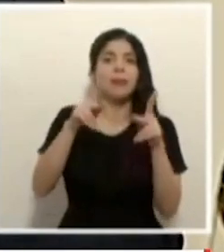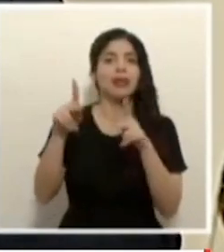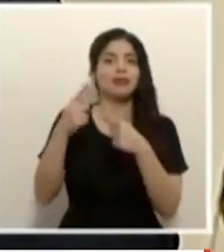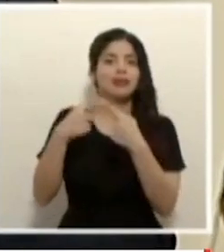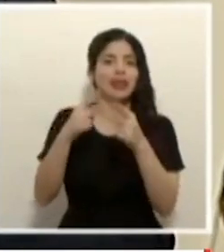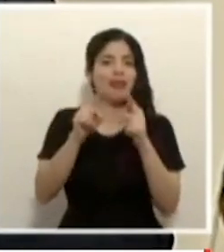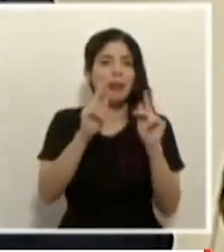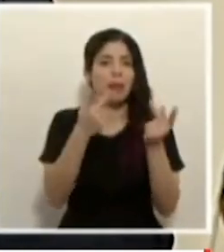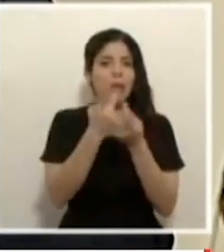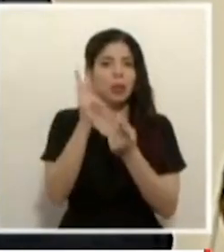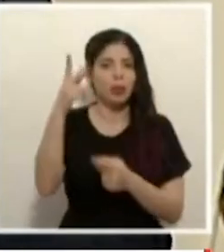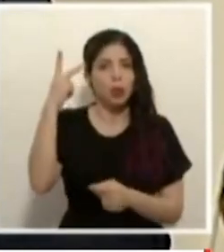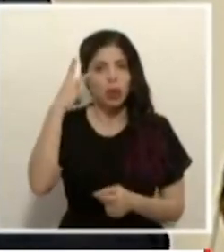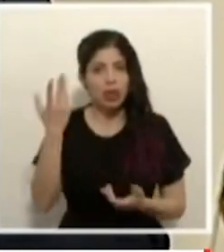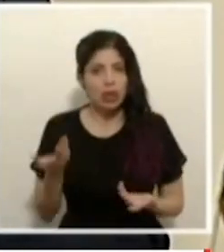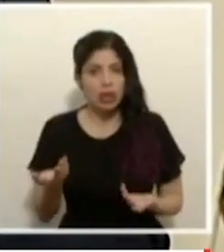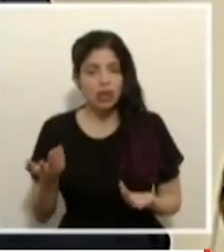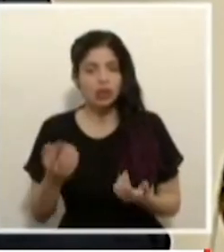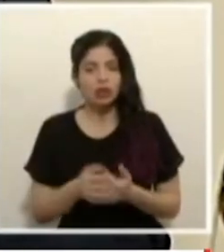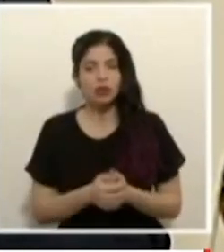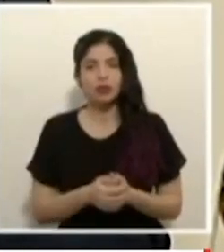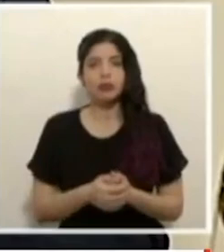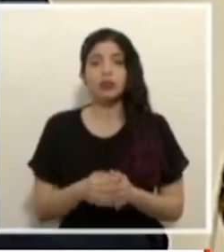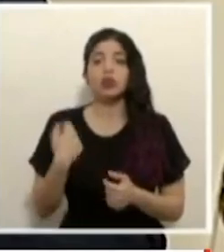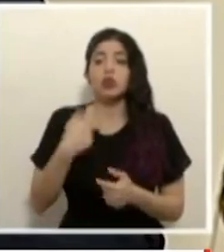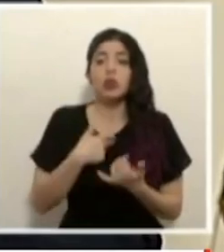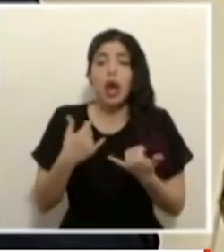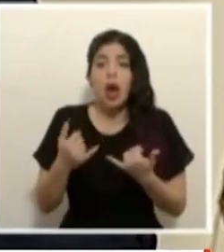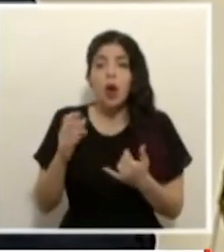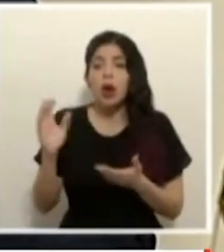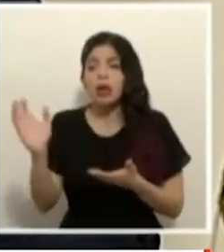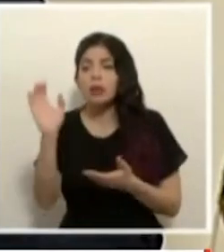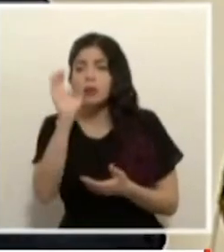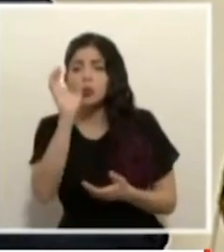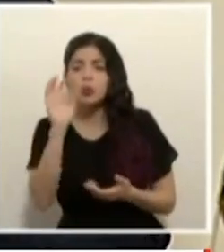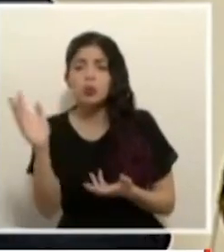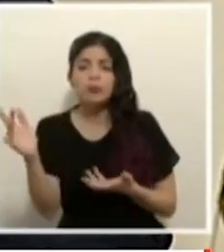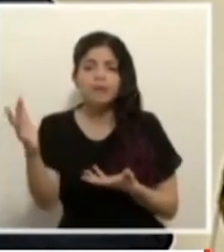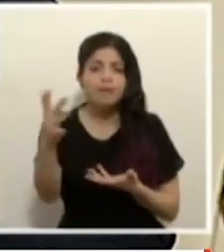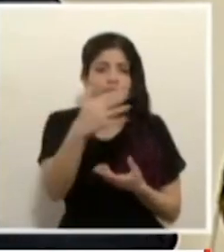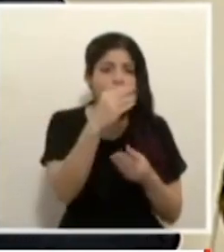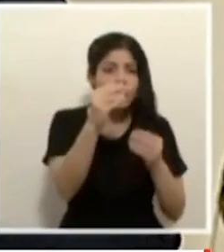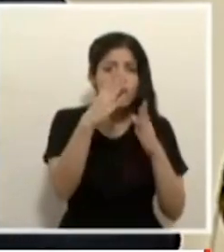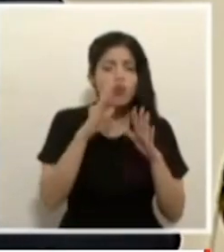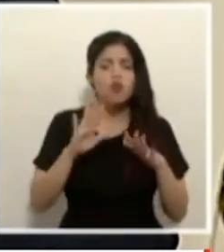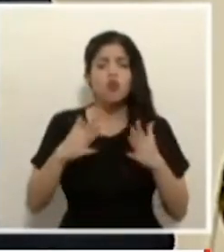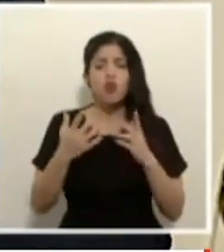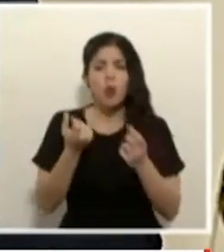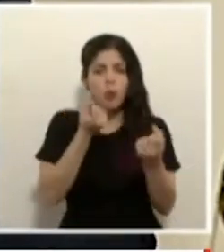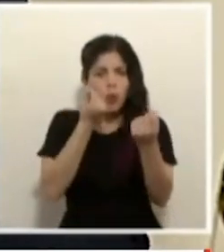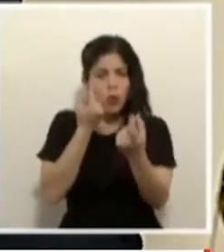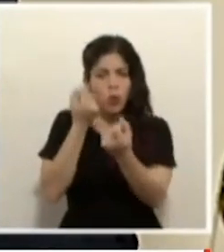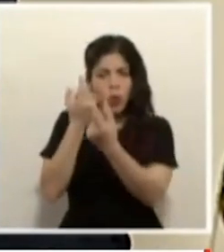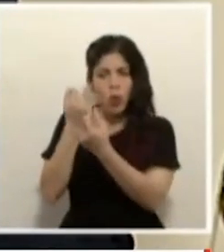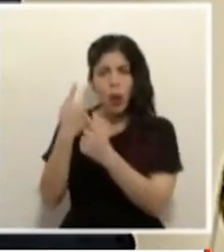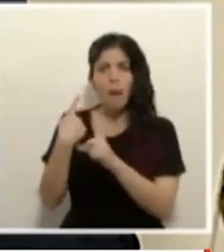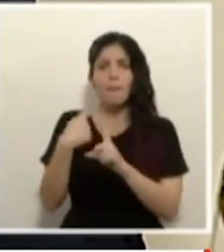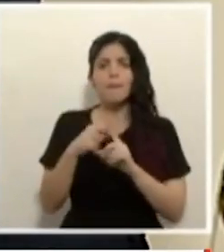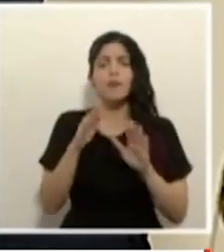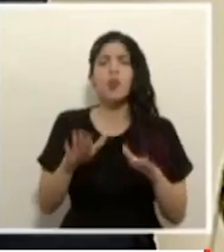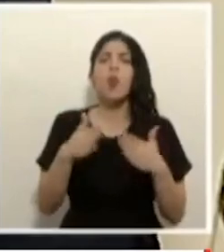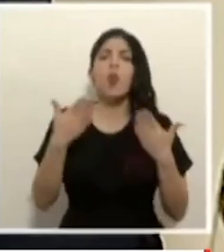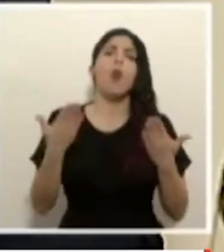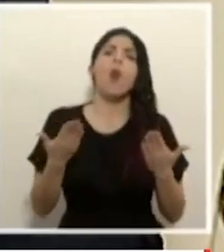partidos políticos y lo que estamos construyendo es como llegar a esos rutas de entendimiento y también como llevarlo también